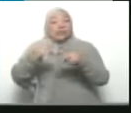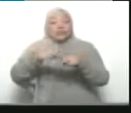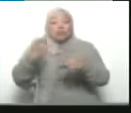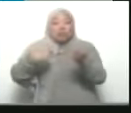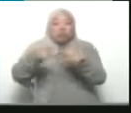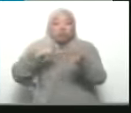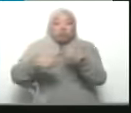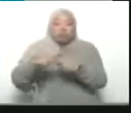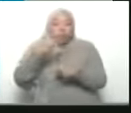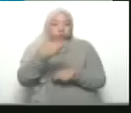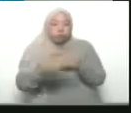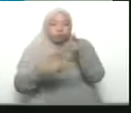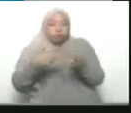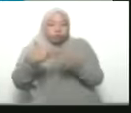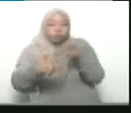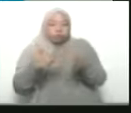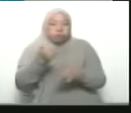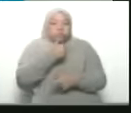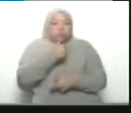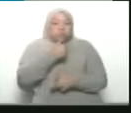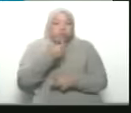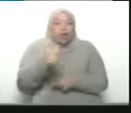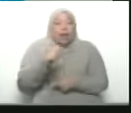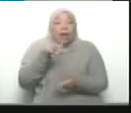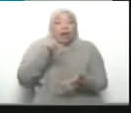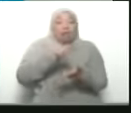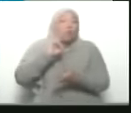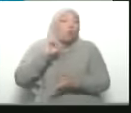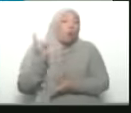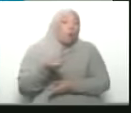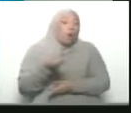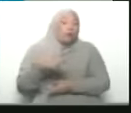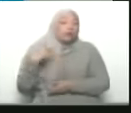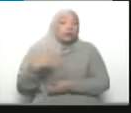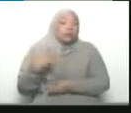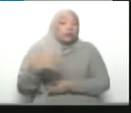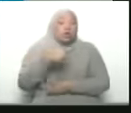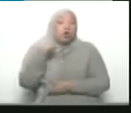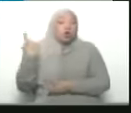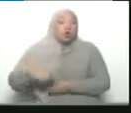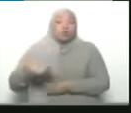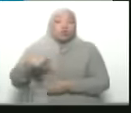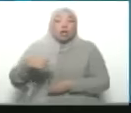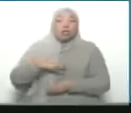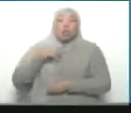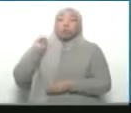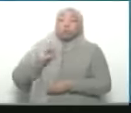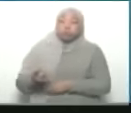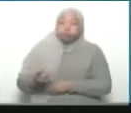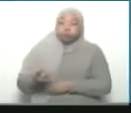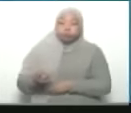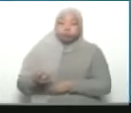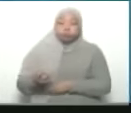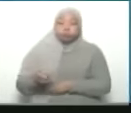se llenan de armas entregadas a Kiev, pese a las advertencias de Rusia. Bueno, ahí está,